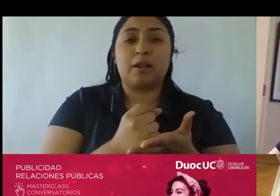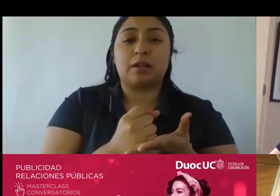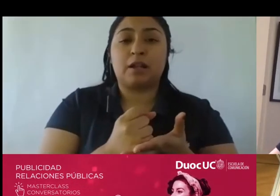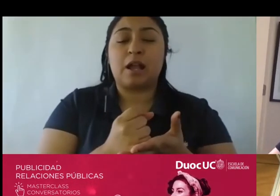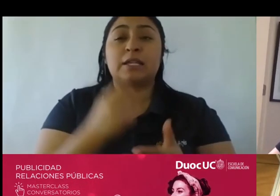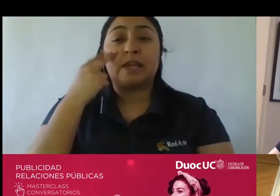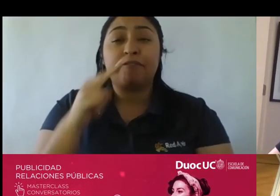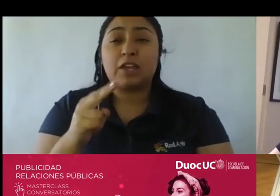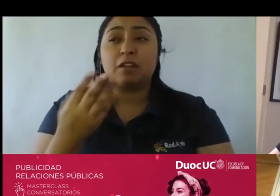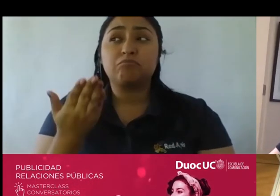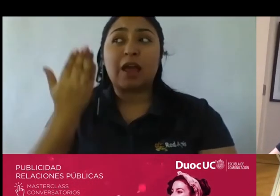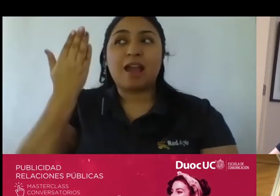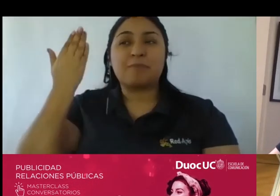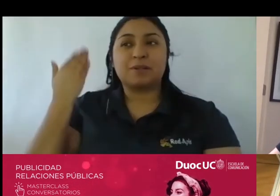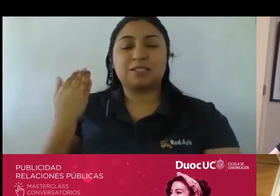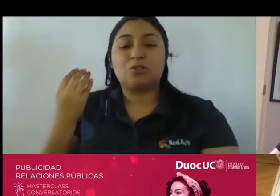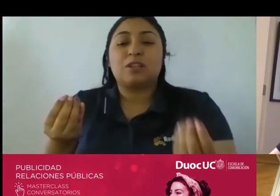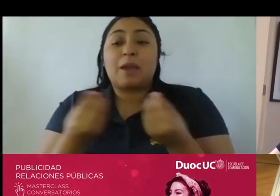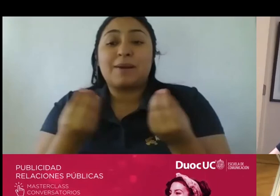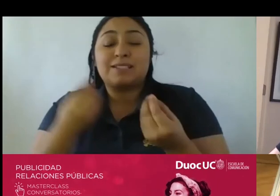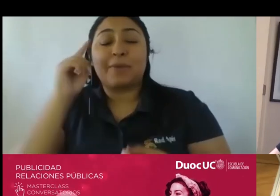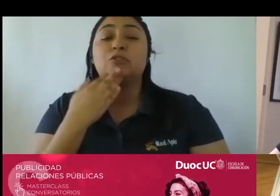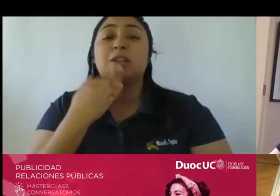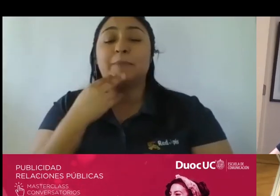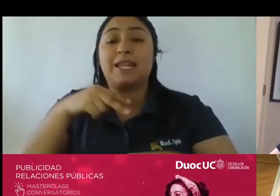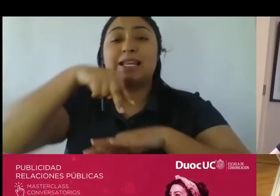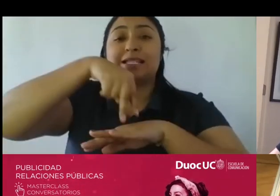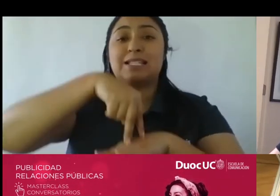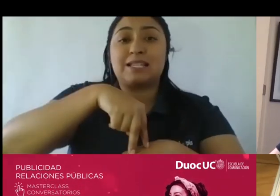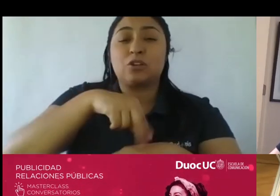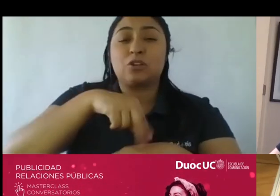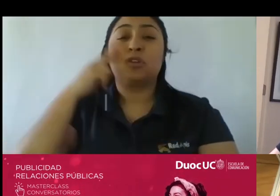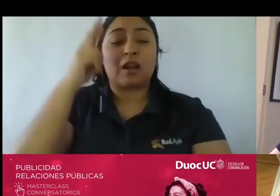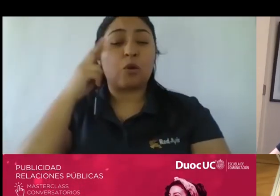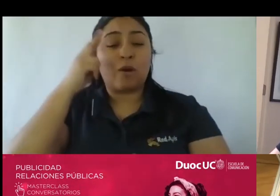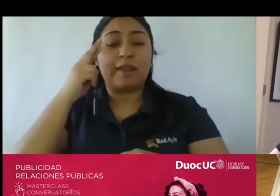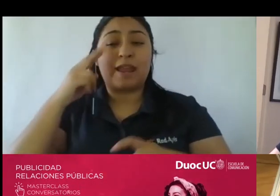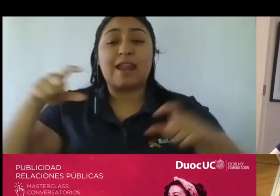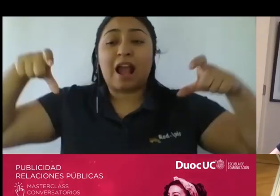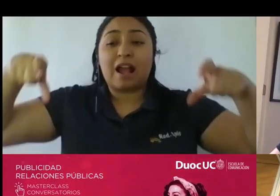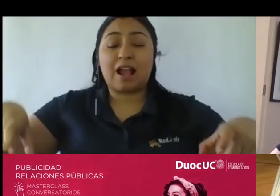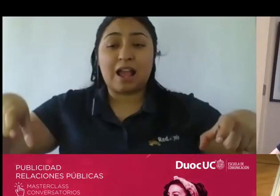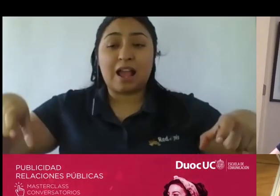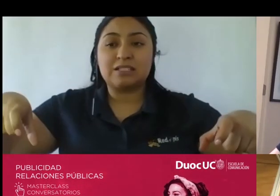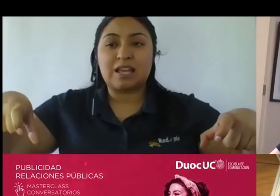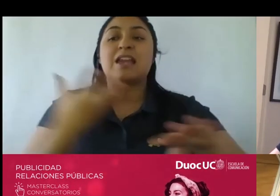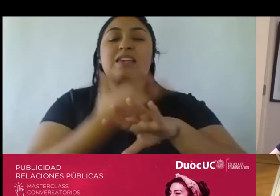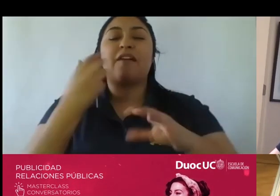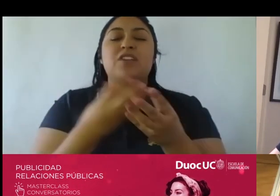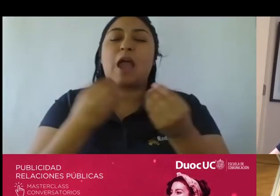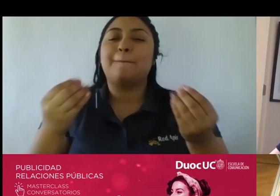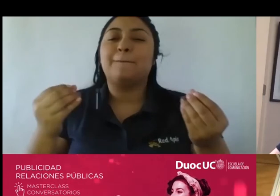pasado pero también que miremos el escenario hoy día ¿se acuerdan de la lámina a la cancha? hay mucha disrupción entonces